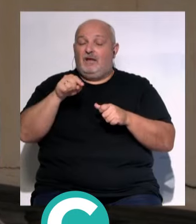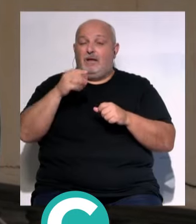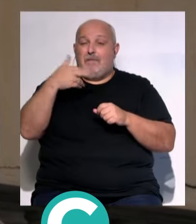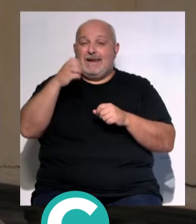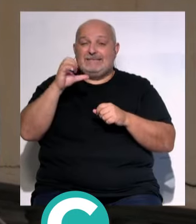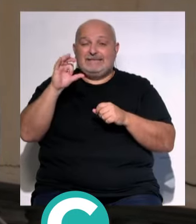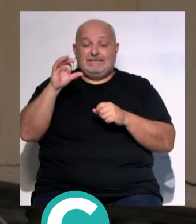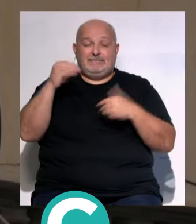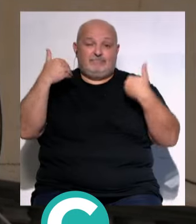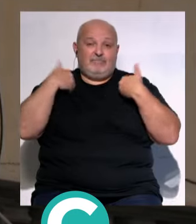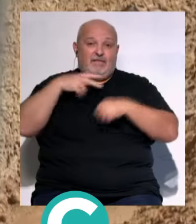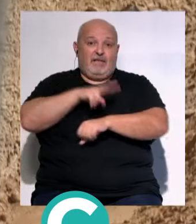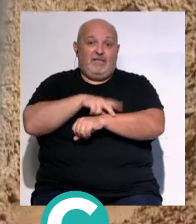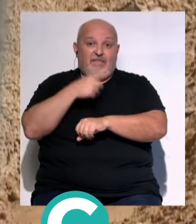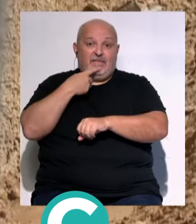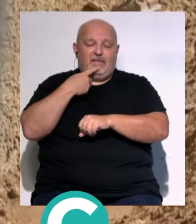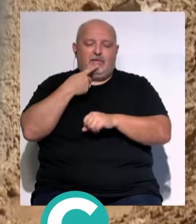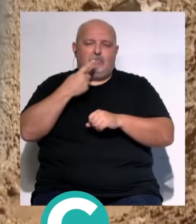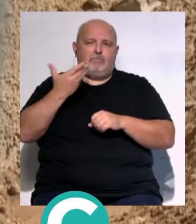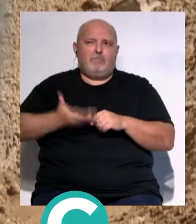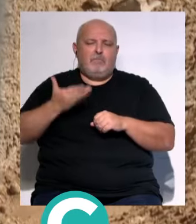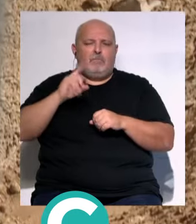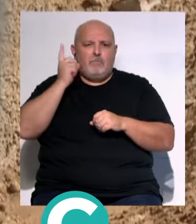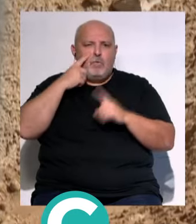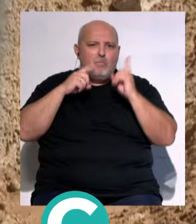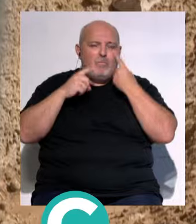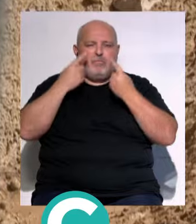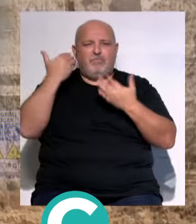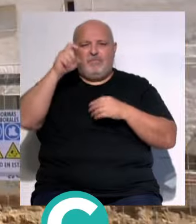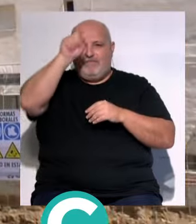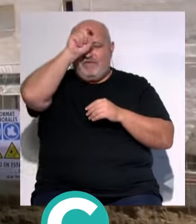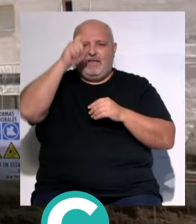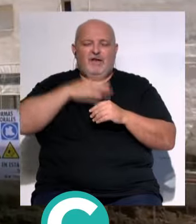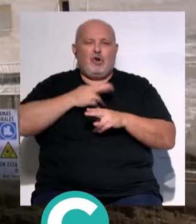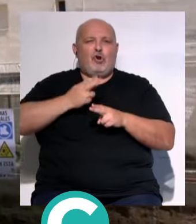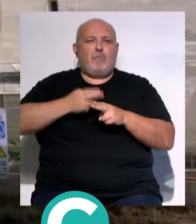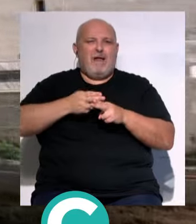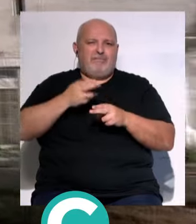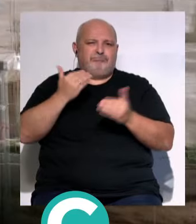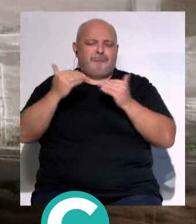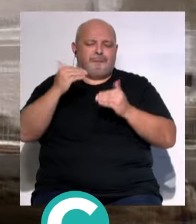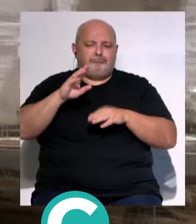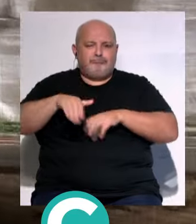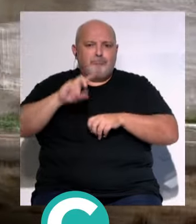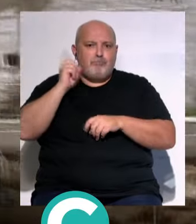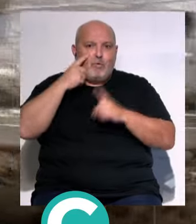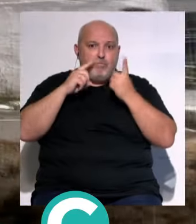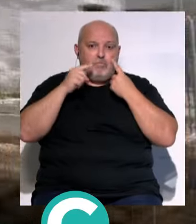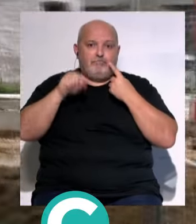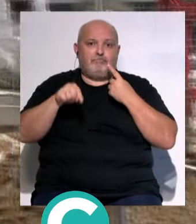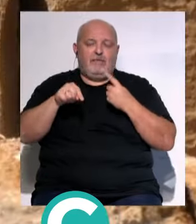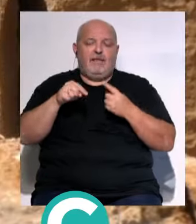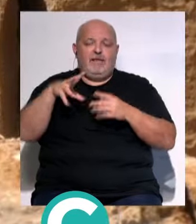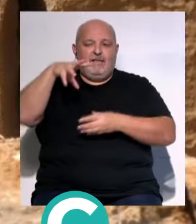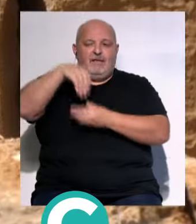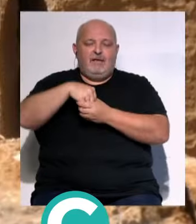Márquez de Coprani... ...la delegada Ana San Juan... ...ha resaltado los importantes hallazgos... ...de la época fenicia y romana... ...que han aparecido durante la intervención arqueológica... ...y que